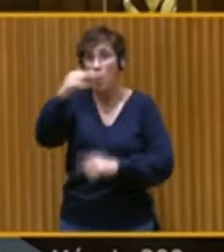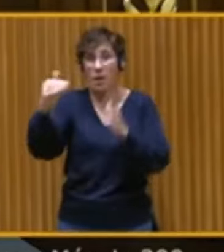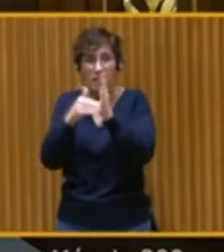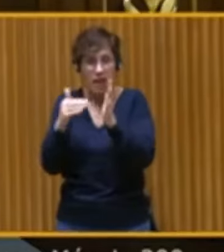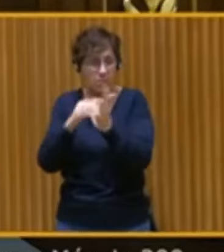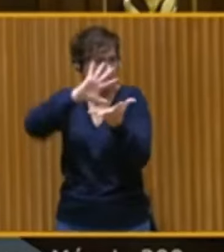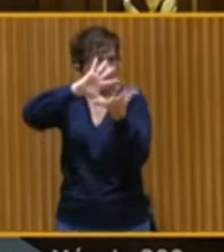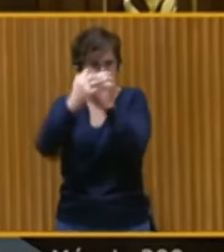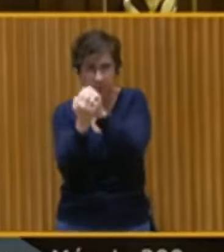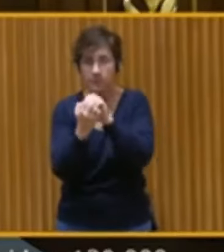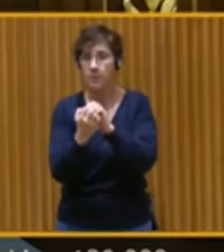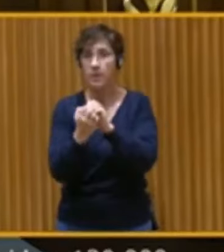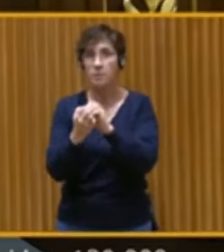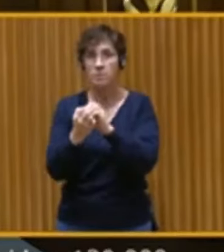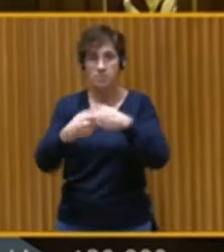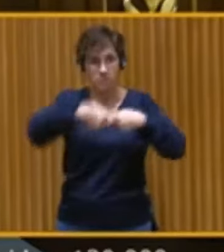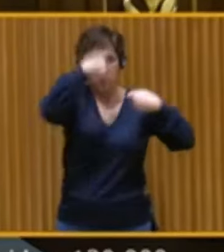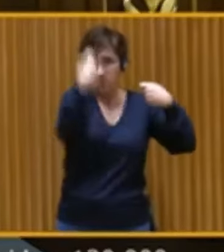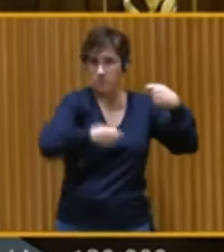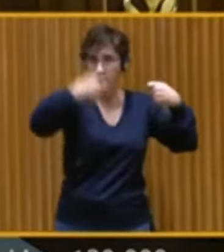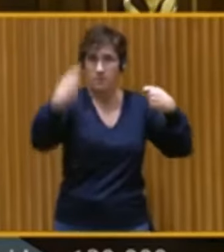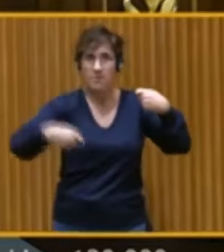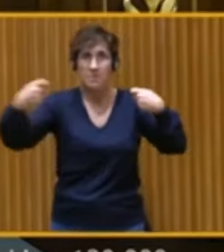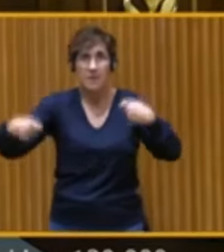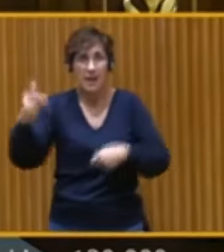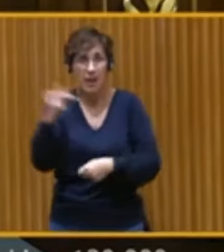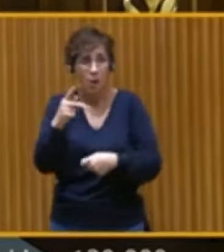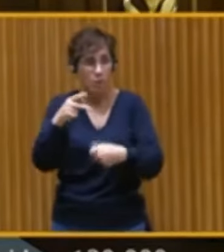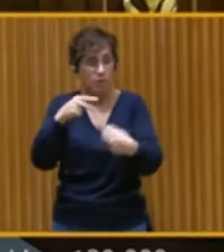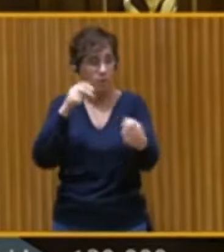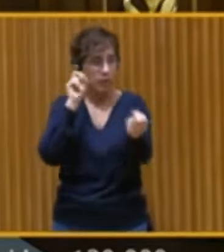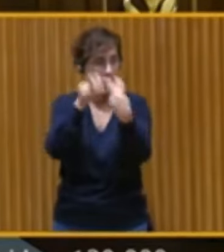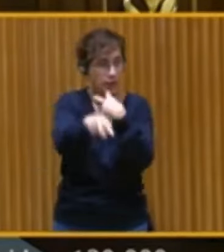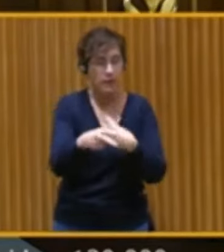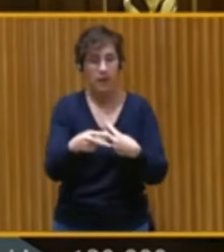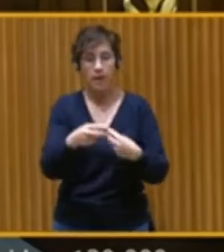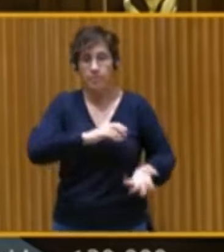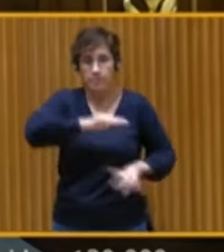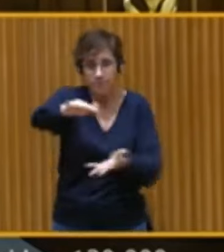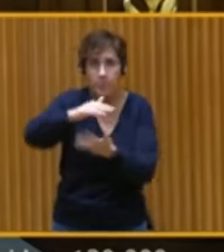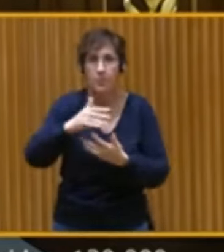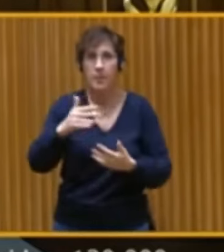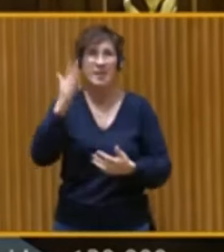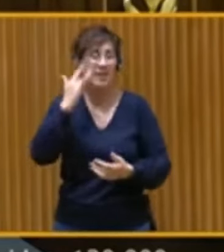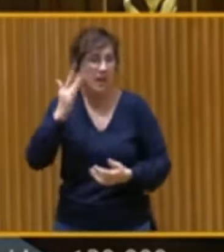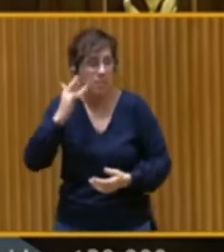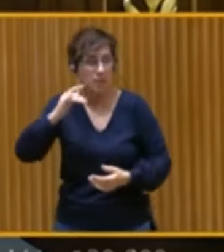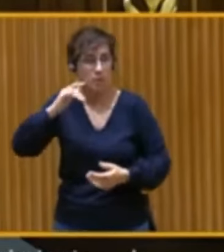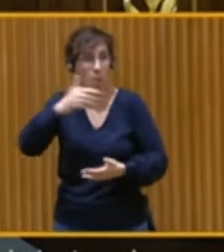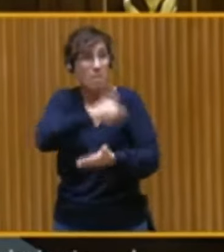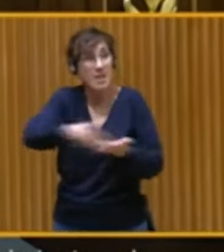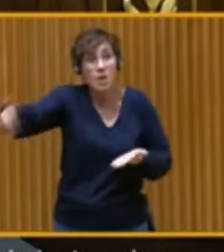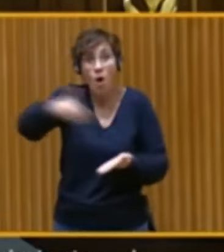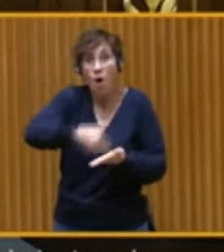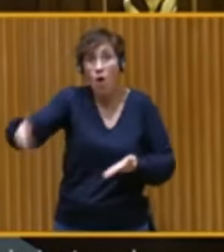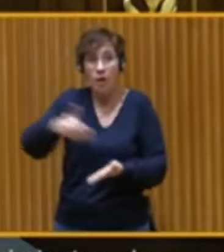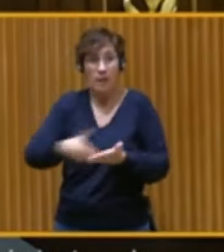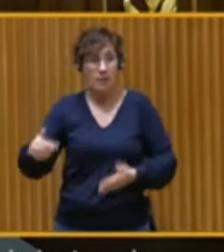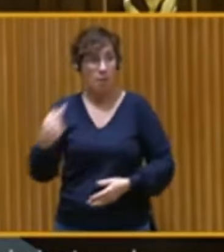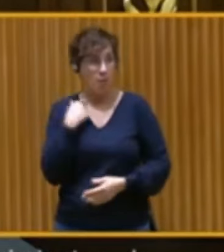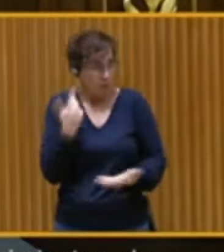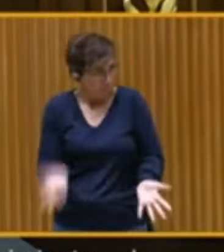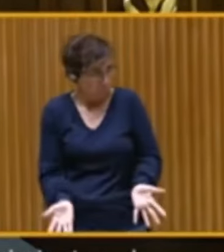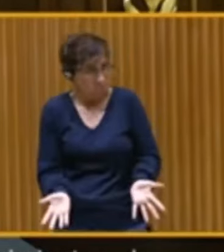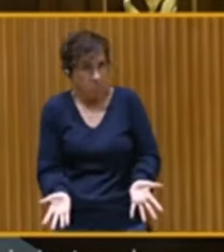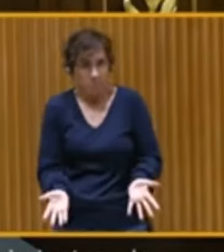destrozados, kilómetros y kilómetros de carreteras, de abastecimientos, de saneamientos, miles de millones de pérdidas. Deberíamos hablar